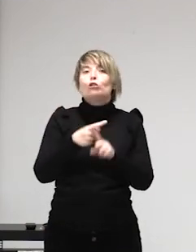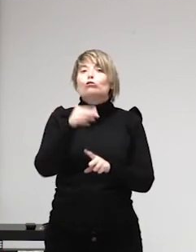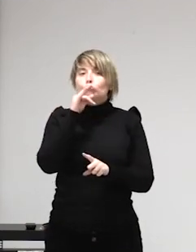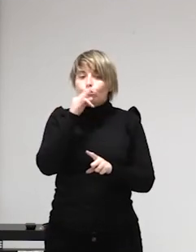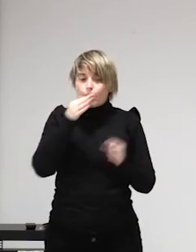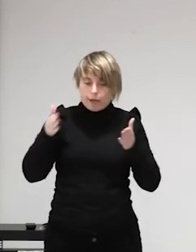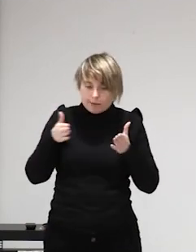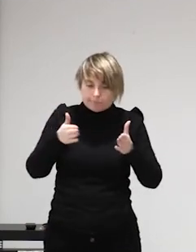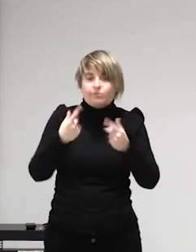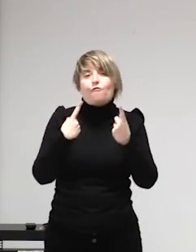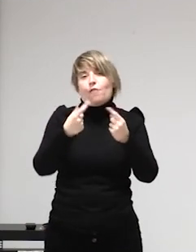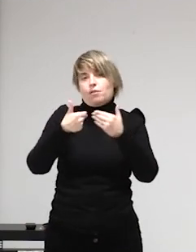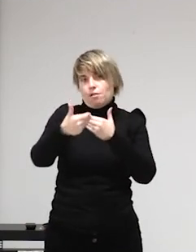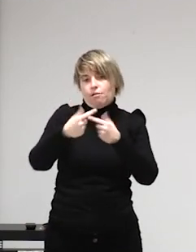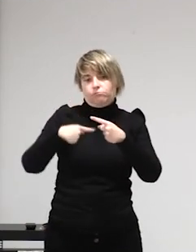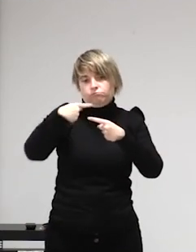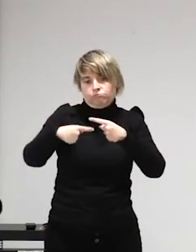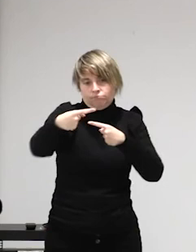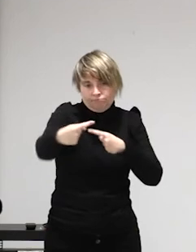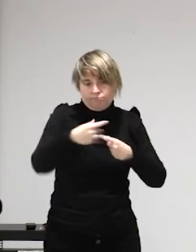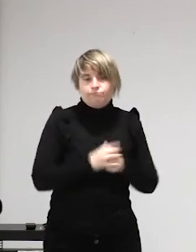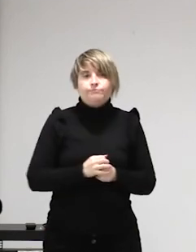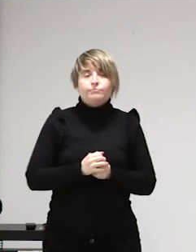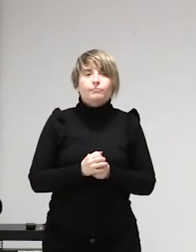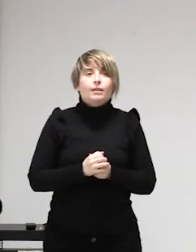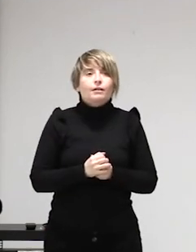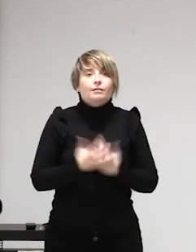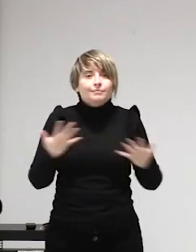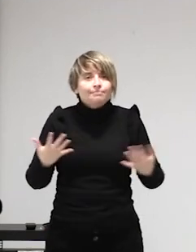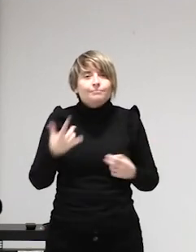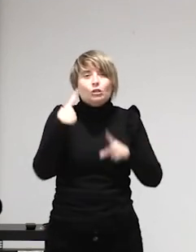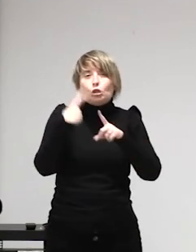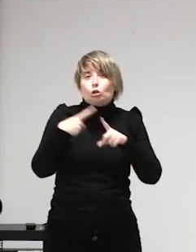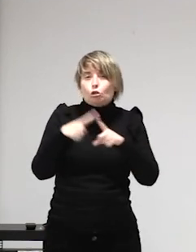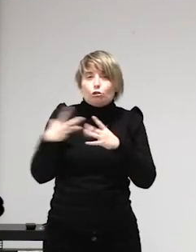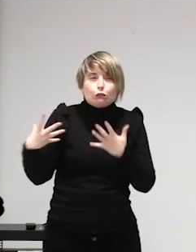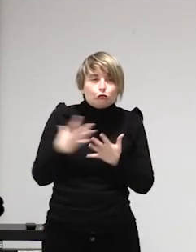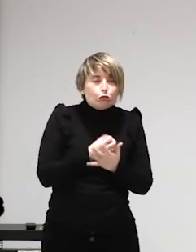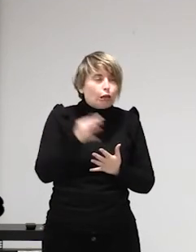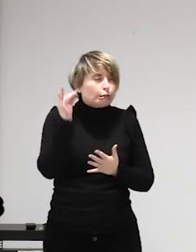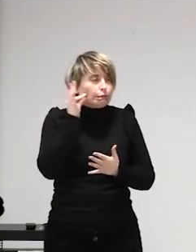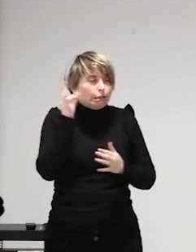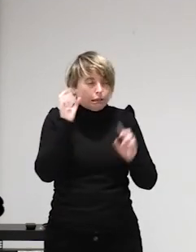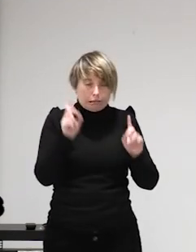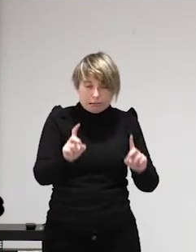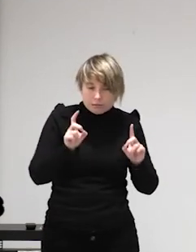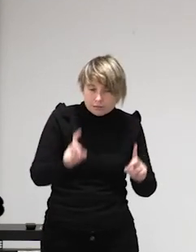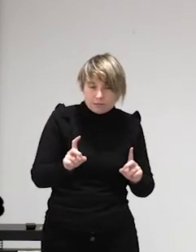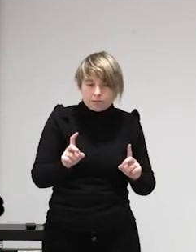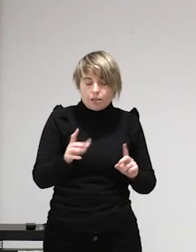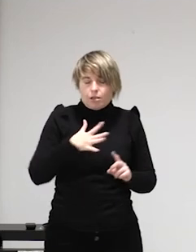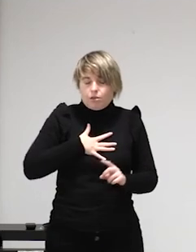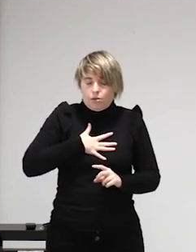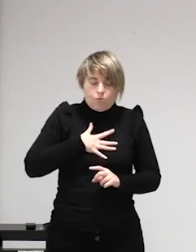más cuestiones al regular la prostitución no estamos lanzando un mensaje a nuestras hijas niñas de que pueden vender sus cuerpos como una